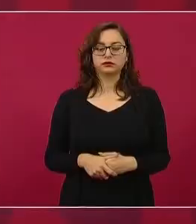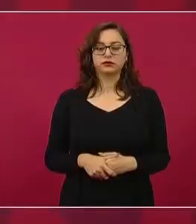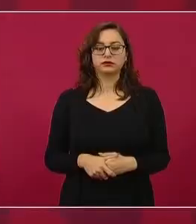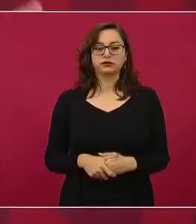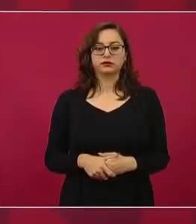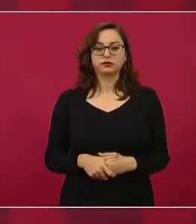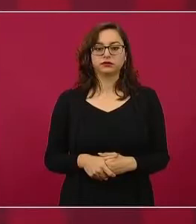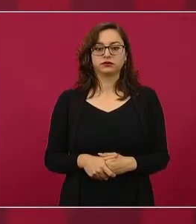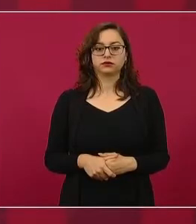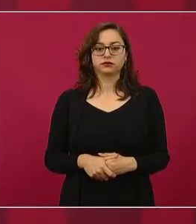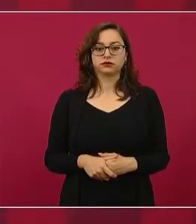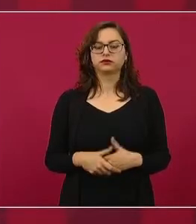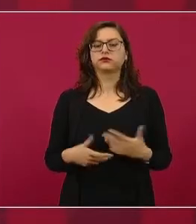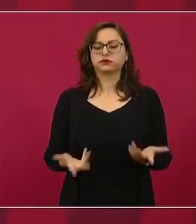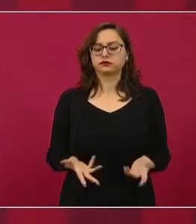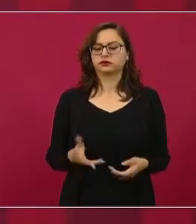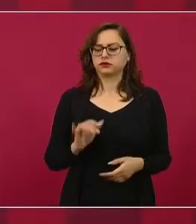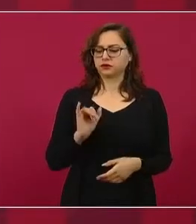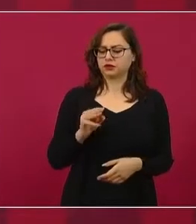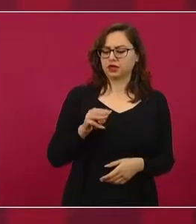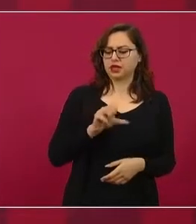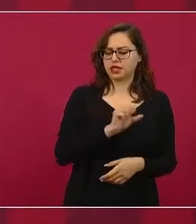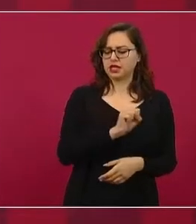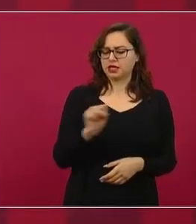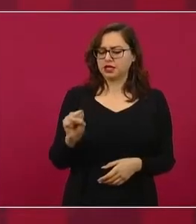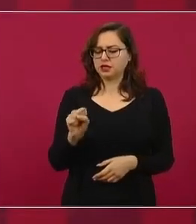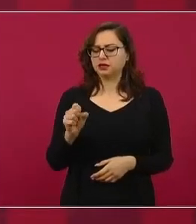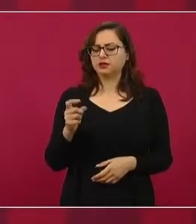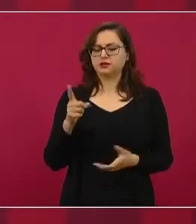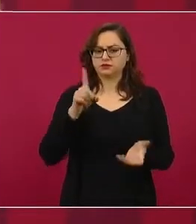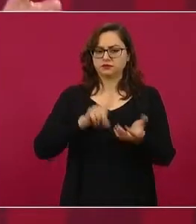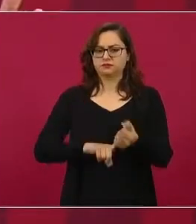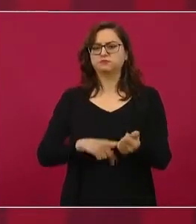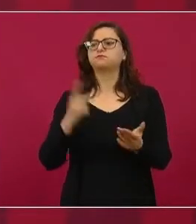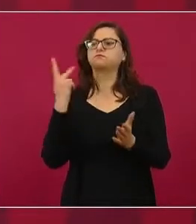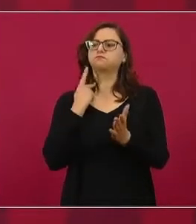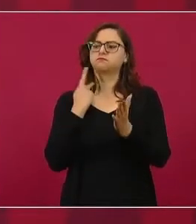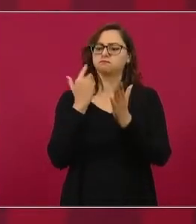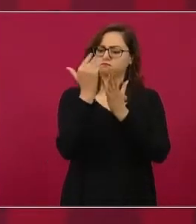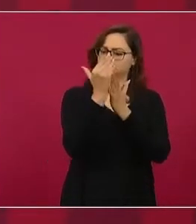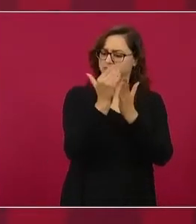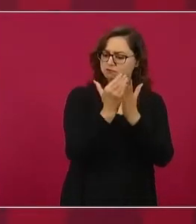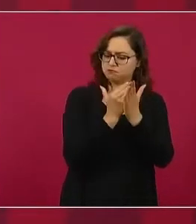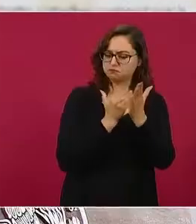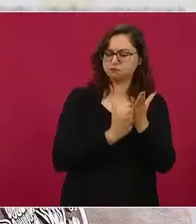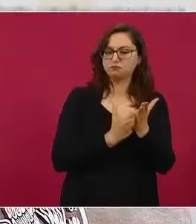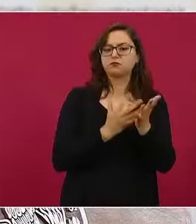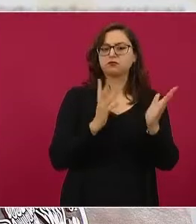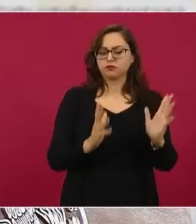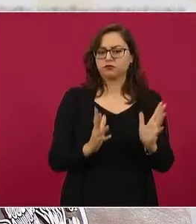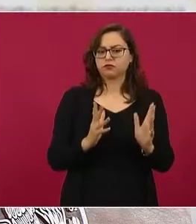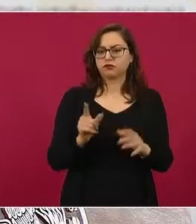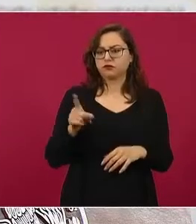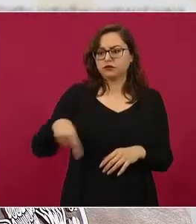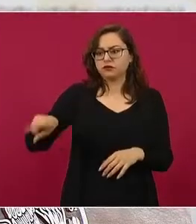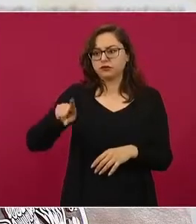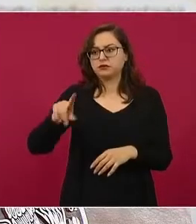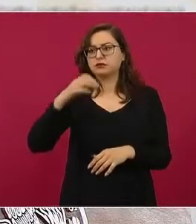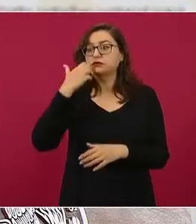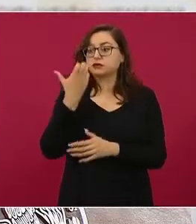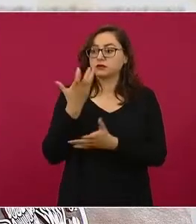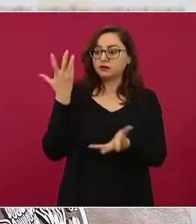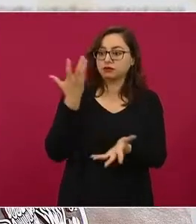del Seguro Social tiene definida una política pública de atención a quienes tengan la necesidad de una